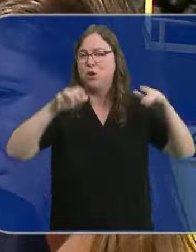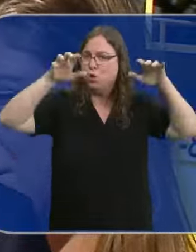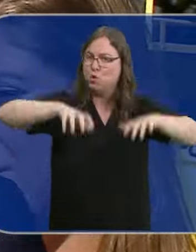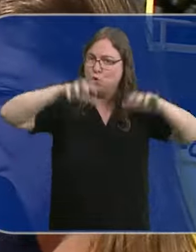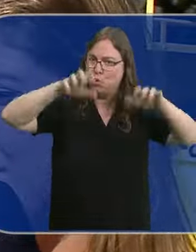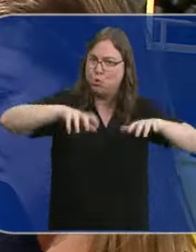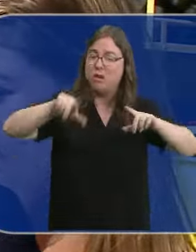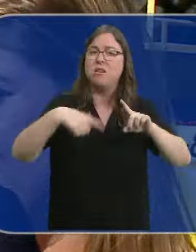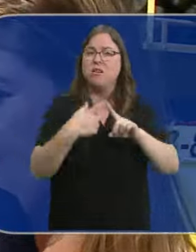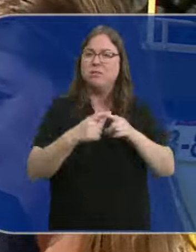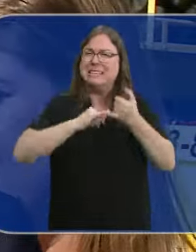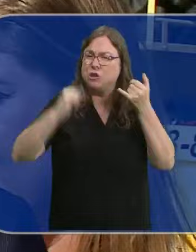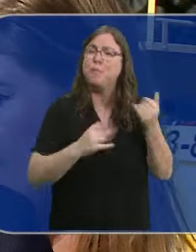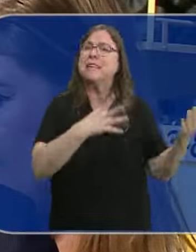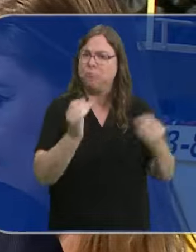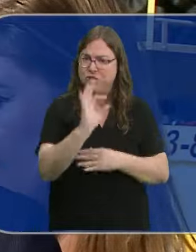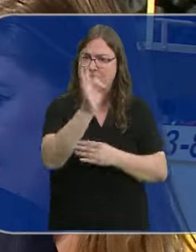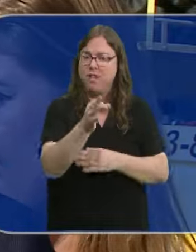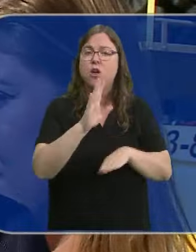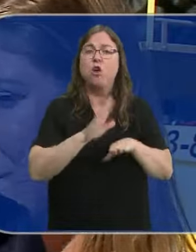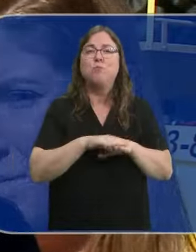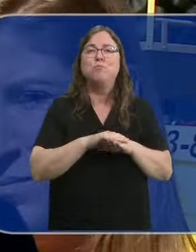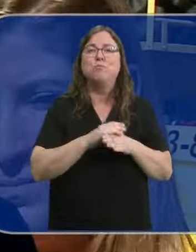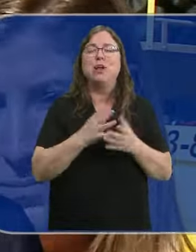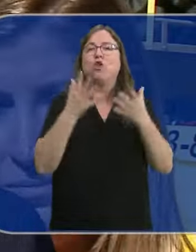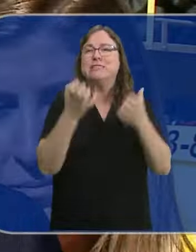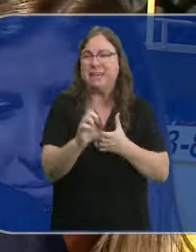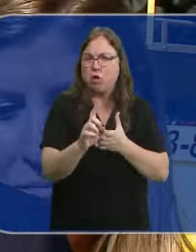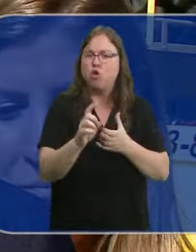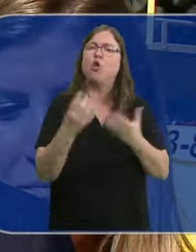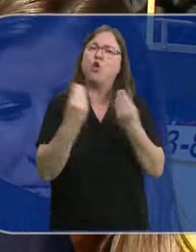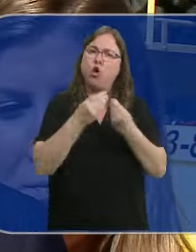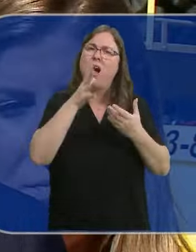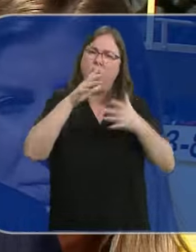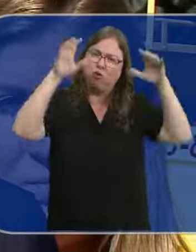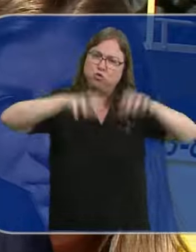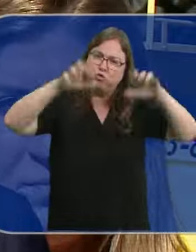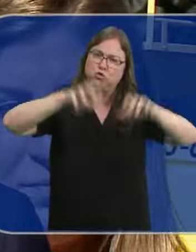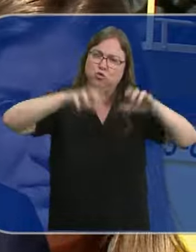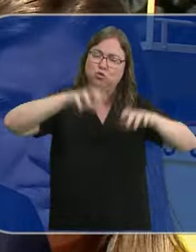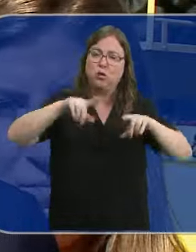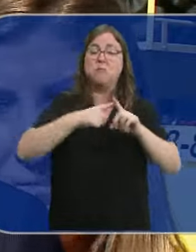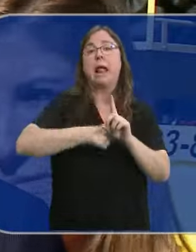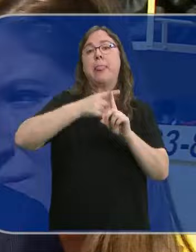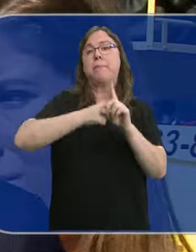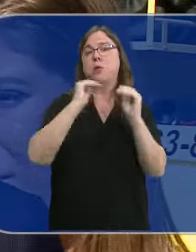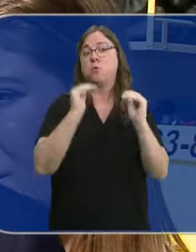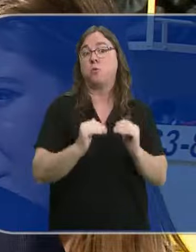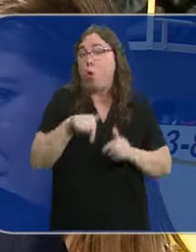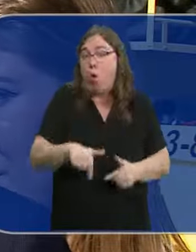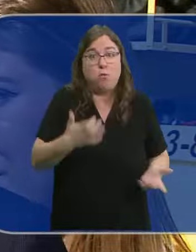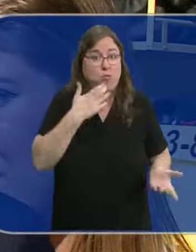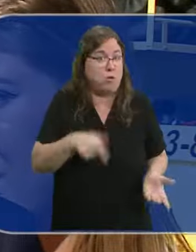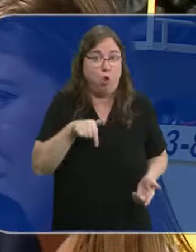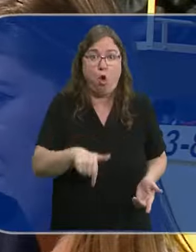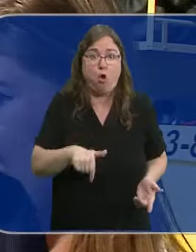de lluvias. Hemos tenido muchas tormentas, pero afortunadamente no han sido tormentas secas, sino tormentas húmedas y con lluvia y con temperaturas bajas como hoy día